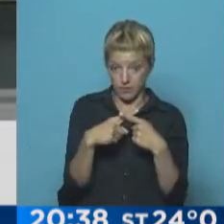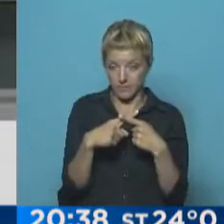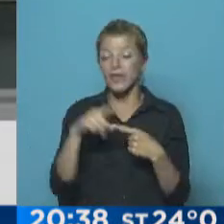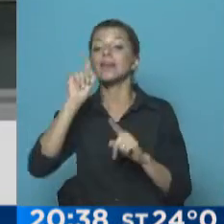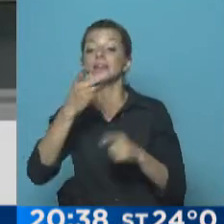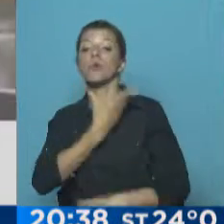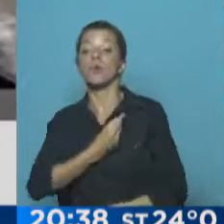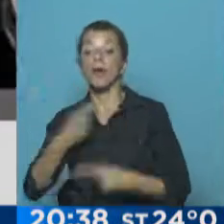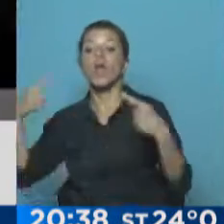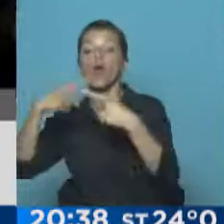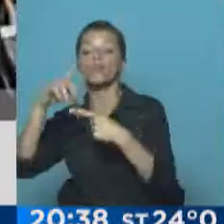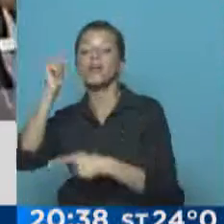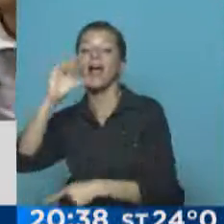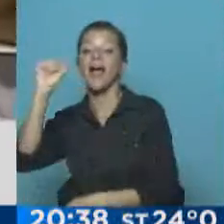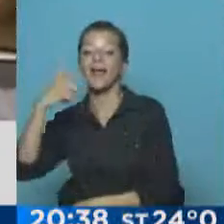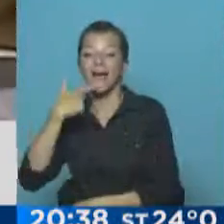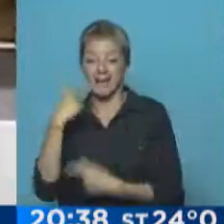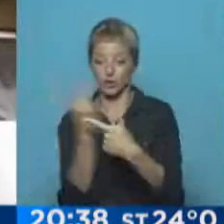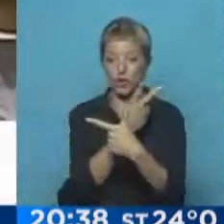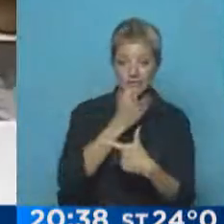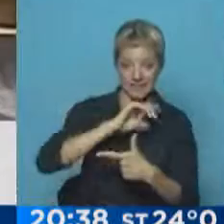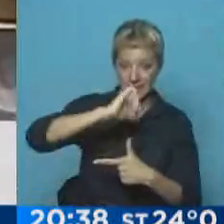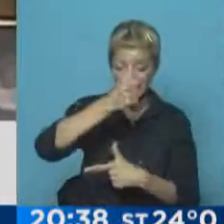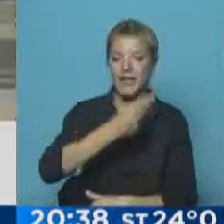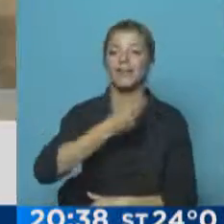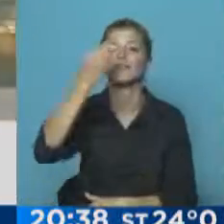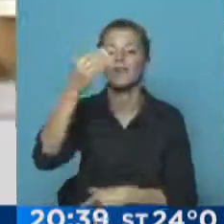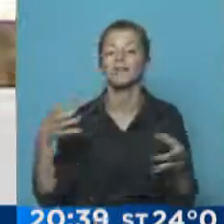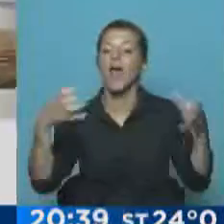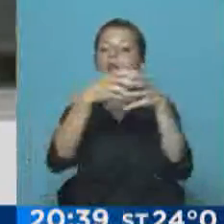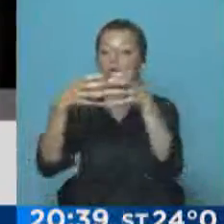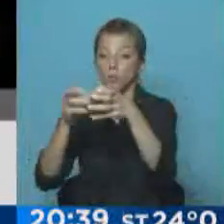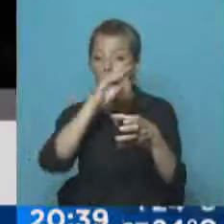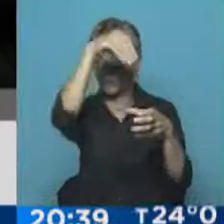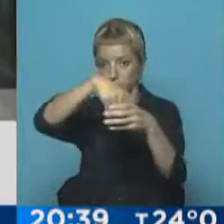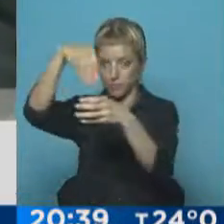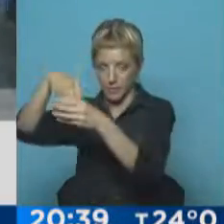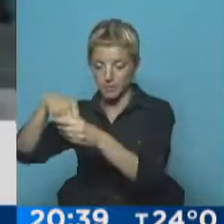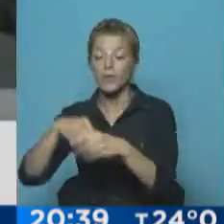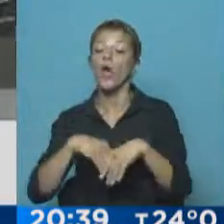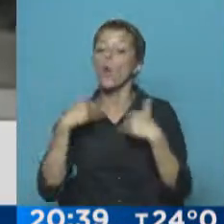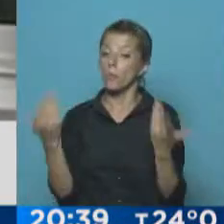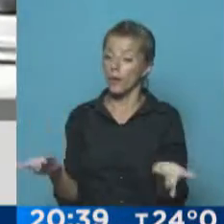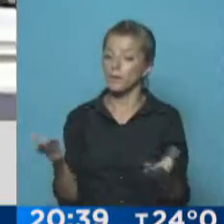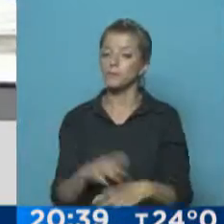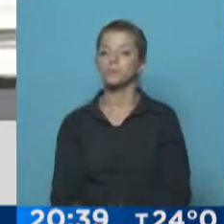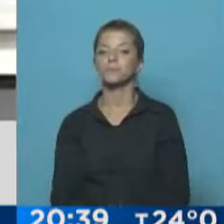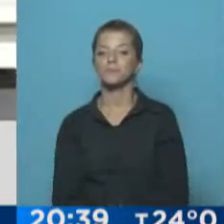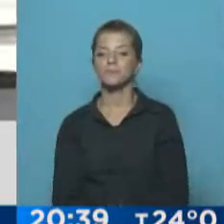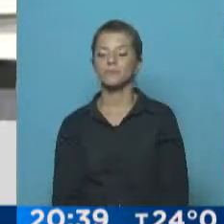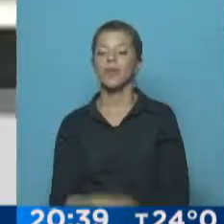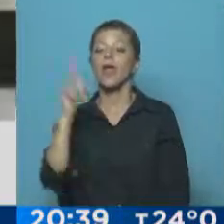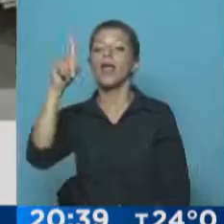al Caracas si quieren pasar a la zona de grupo. Bueno, allí en Luque, Asunción de Paraguay,